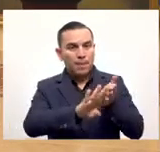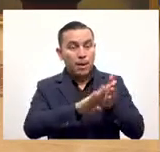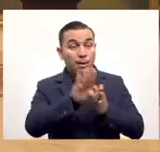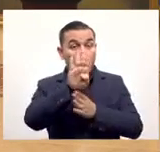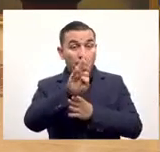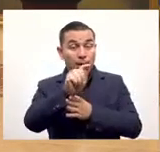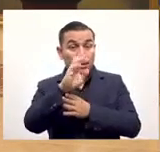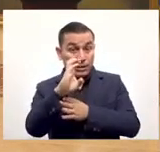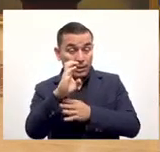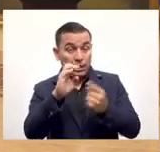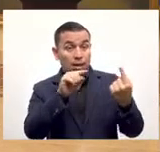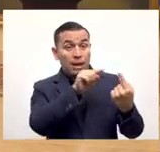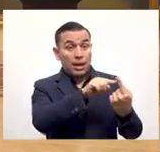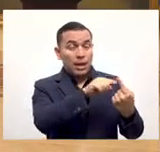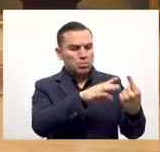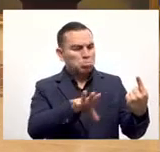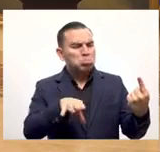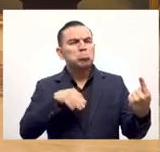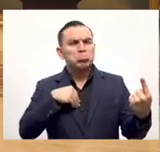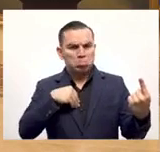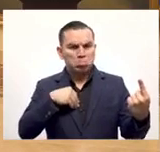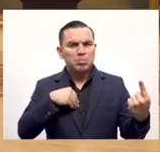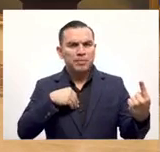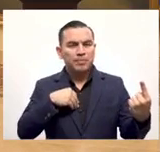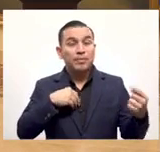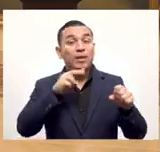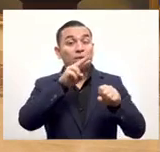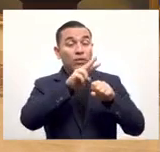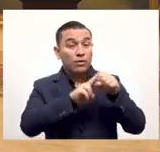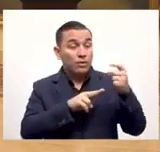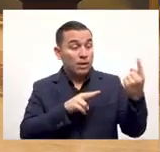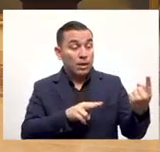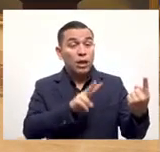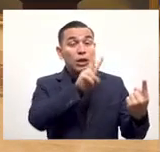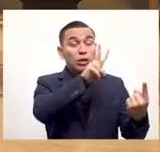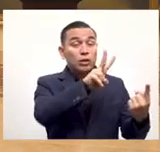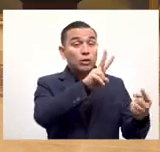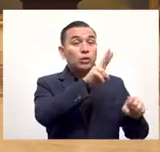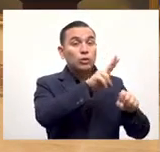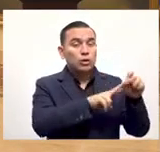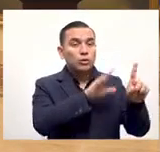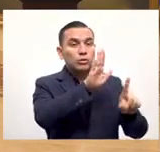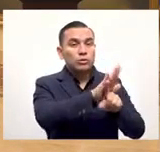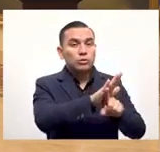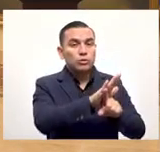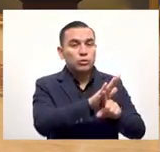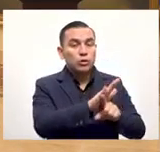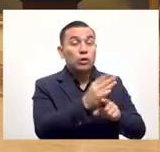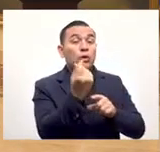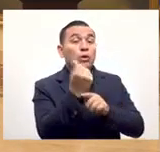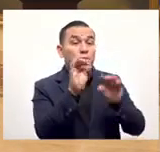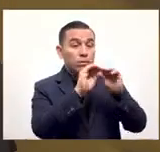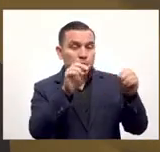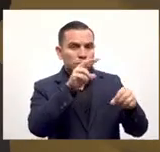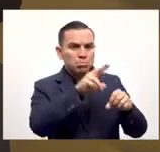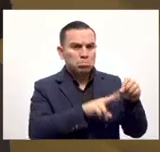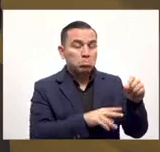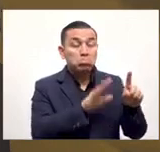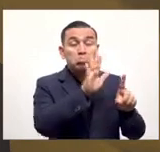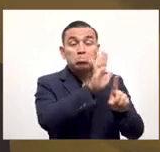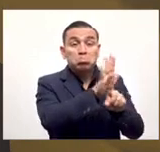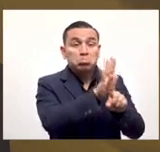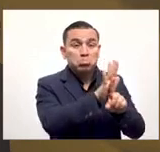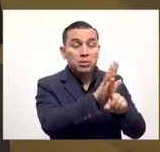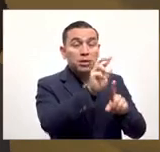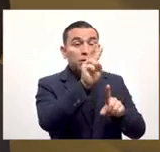Miguel decidió recibirlo en dólares entonces Miguel tiene dos dólares en su cuenta eso es un ejemplo pudiera ser más